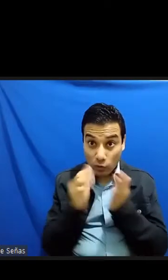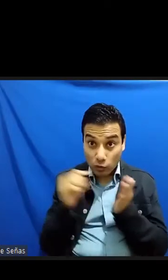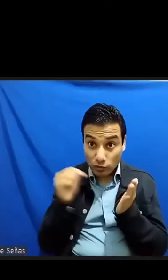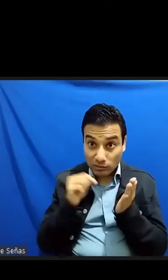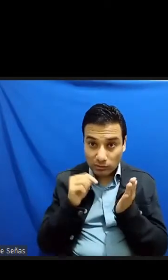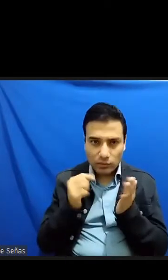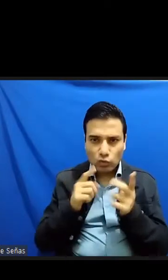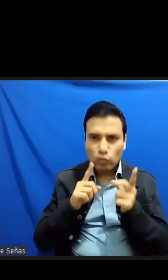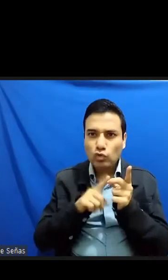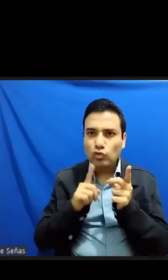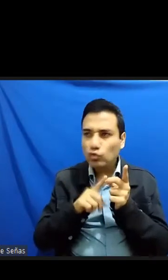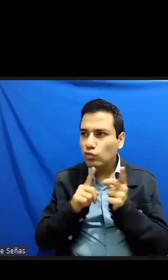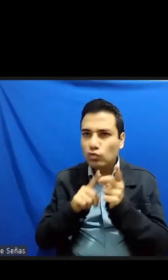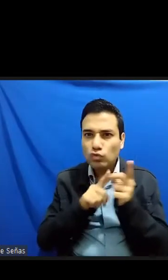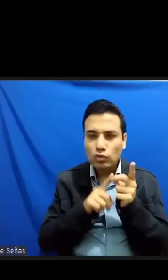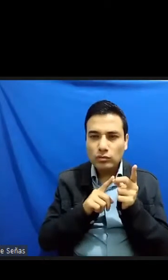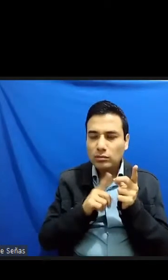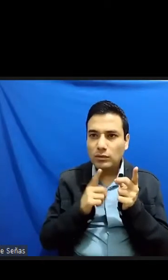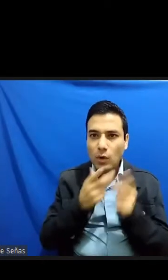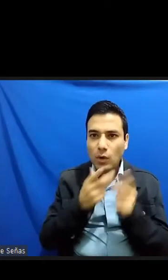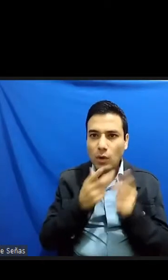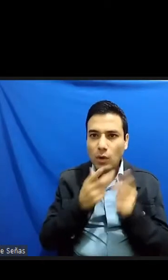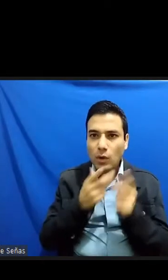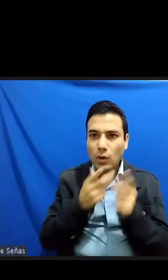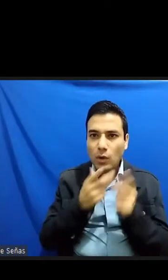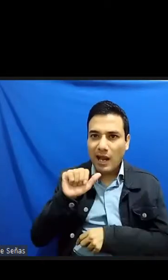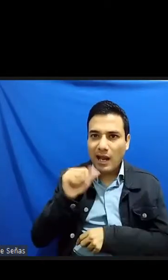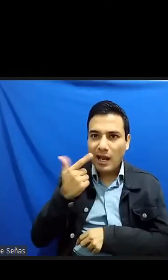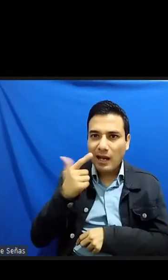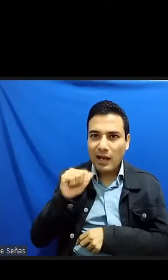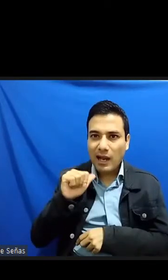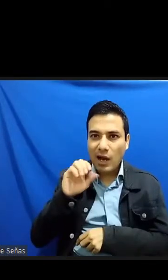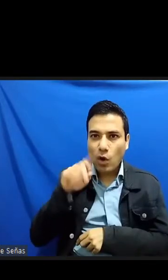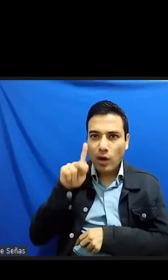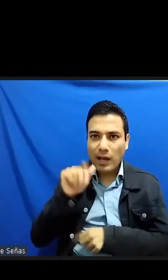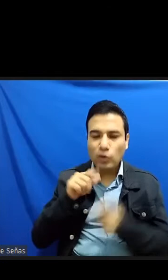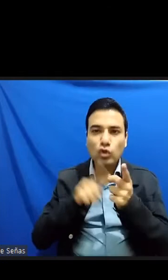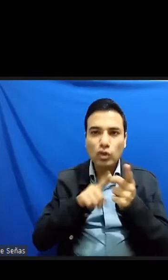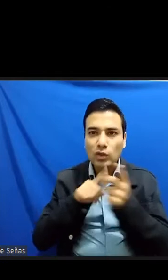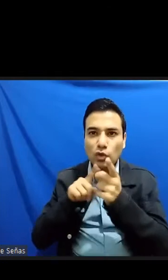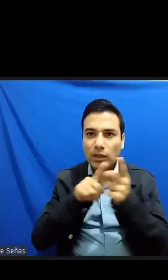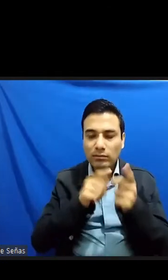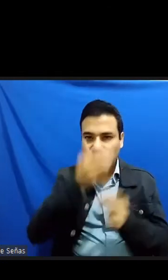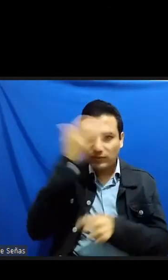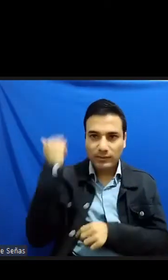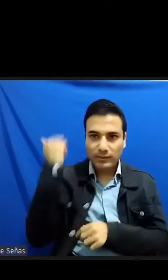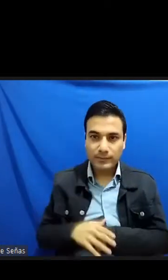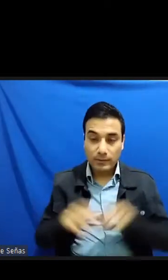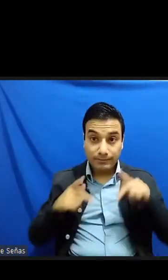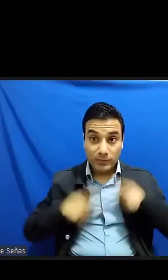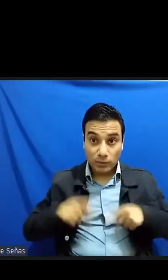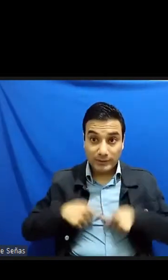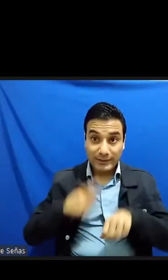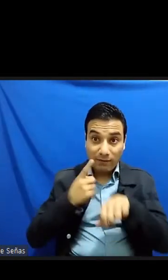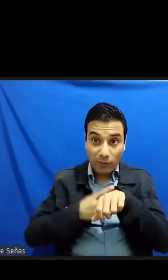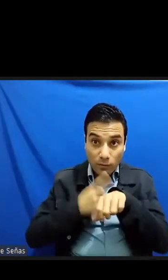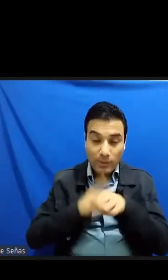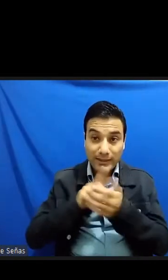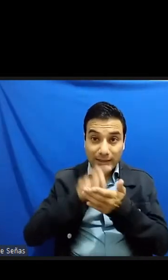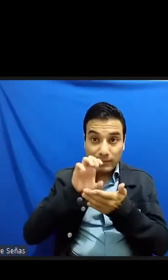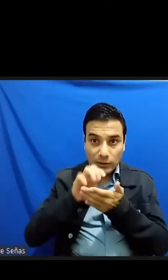el nombre el Nagaoka borrados los seres deformes los símbolos del